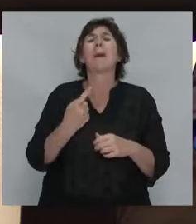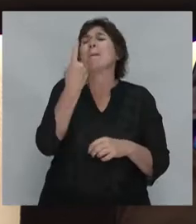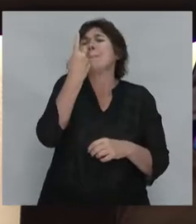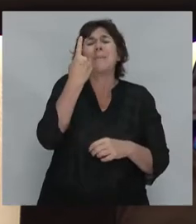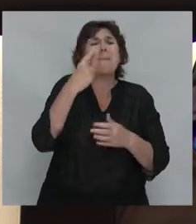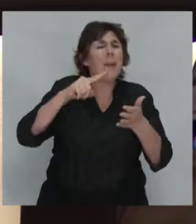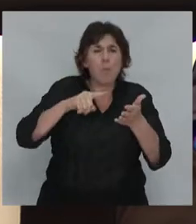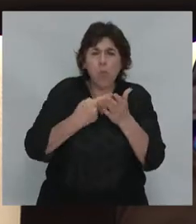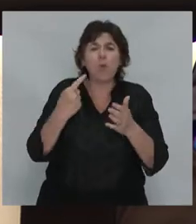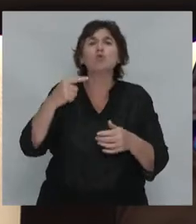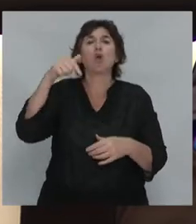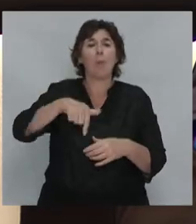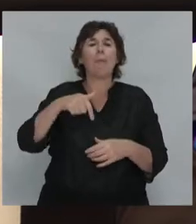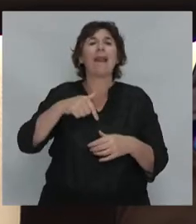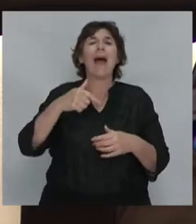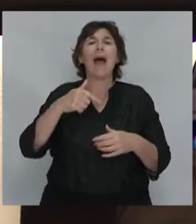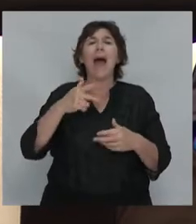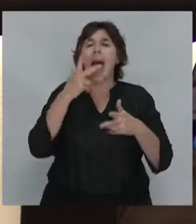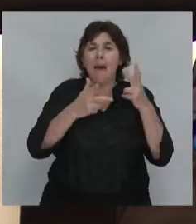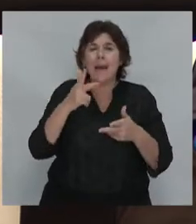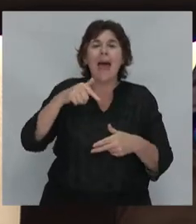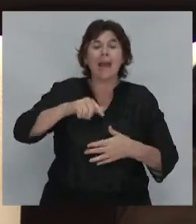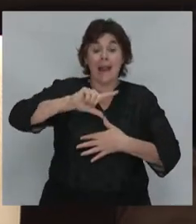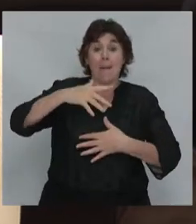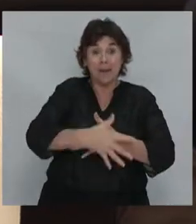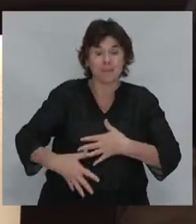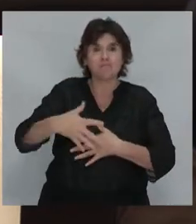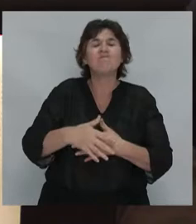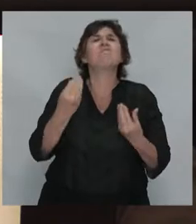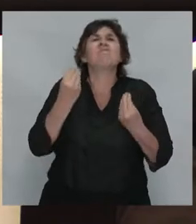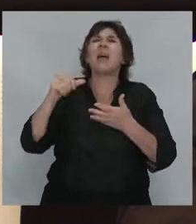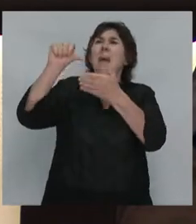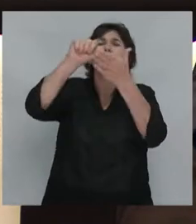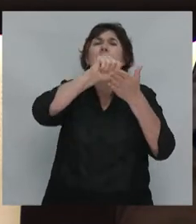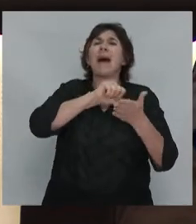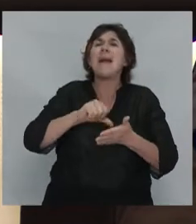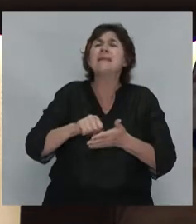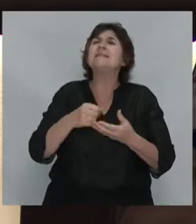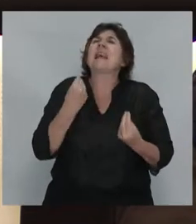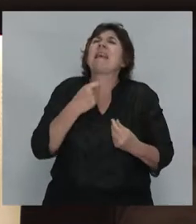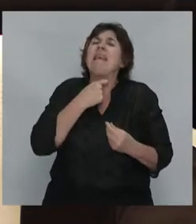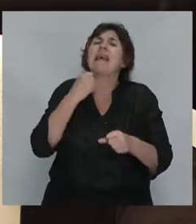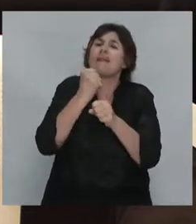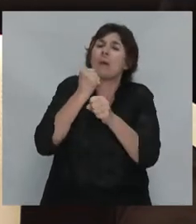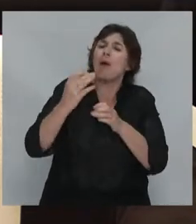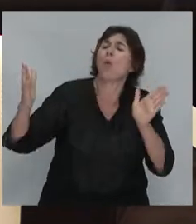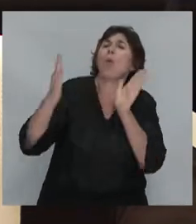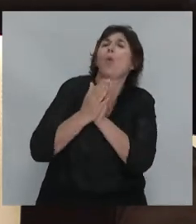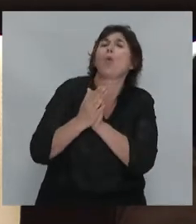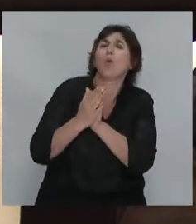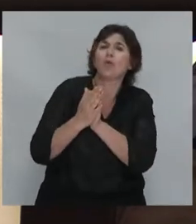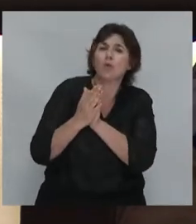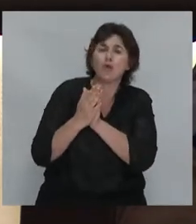punto para discutir en América Latina es qué cosas estamos dispuestos los países a hacer conjuntamente, porque somos un